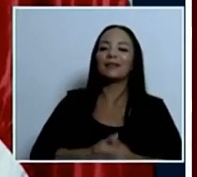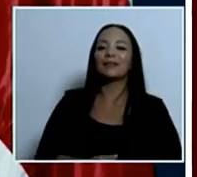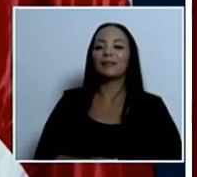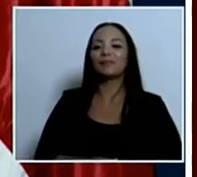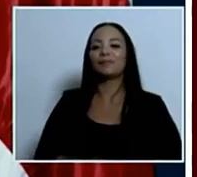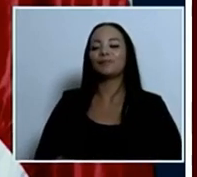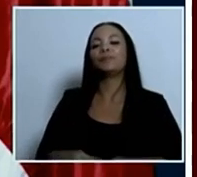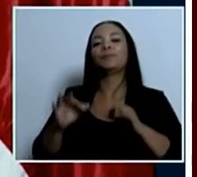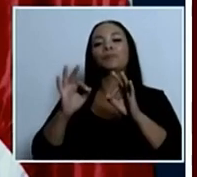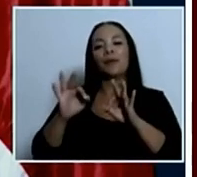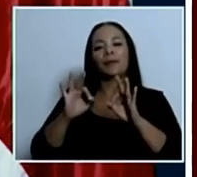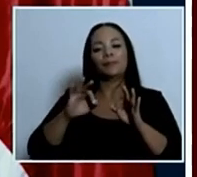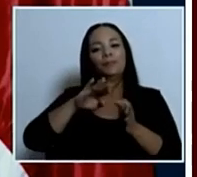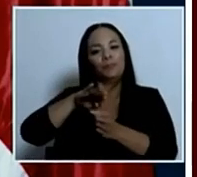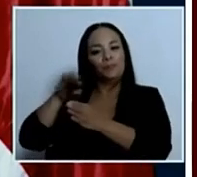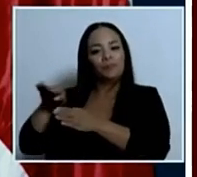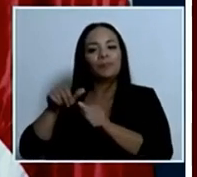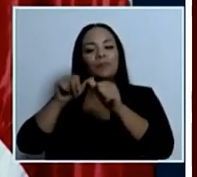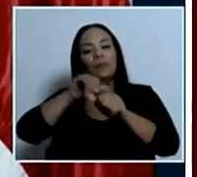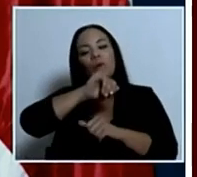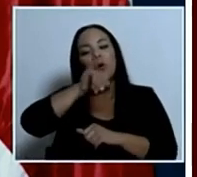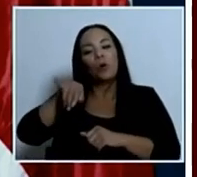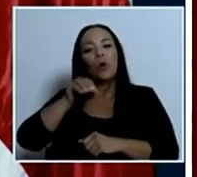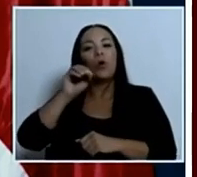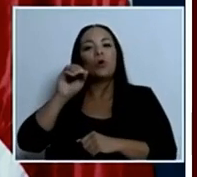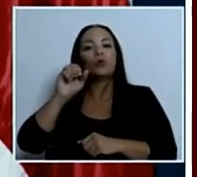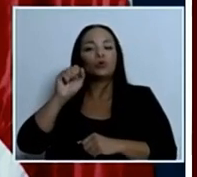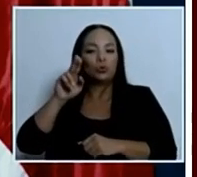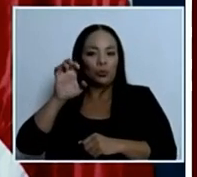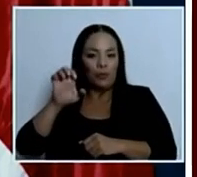continuamos con Josué Vargas de NS11